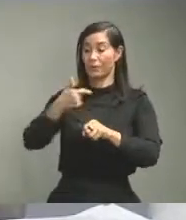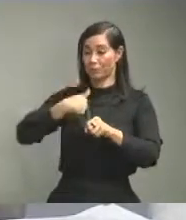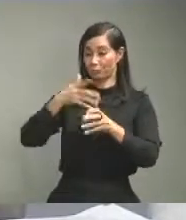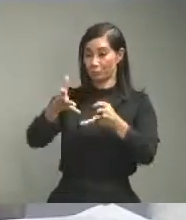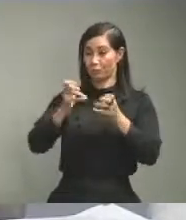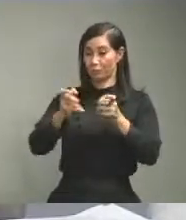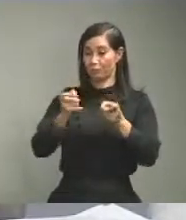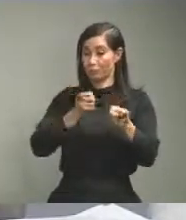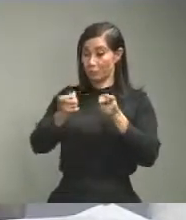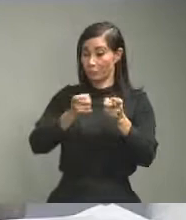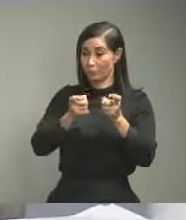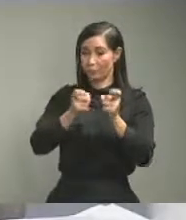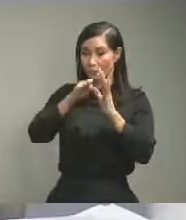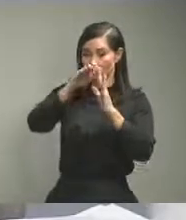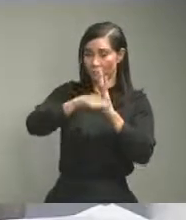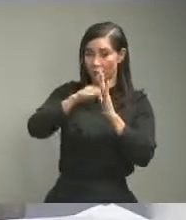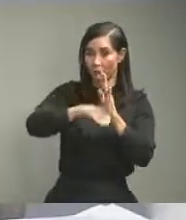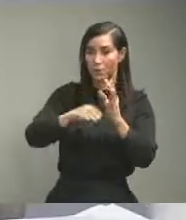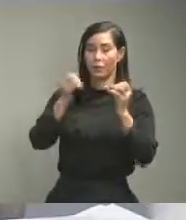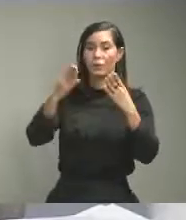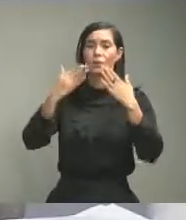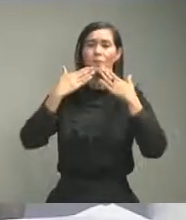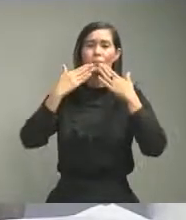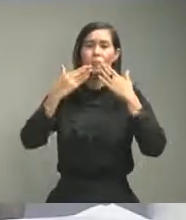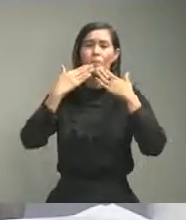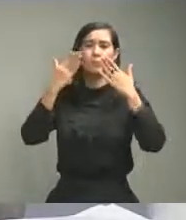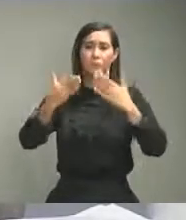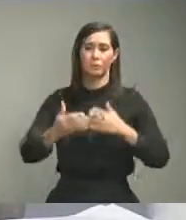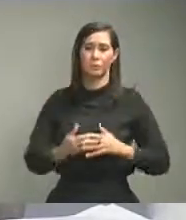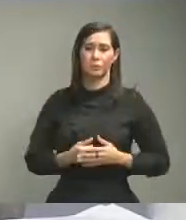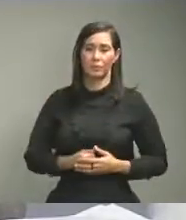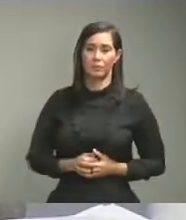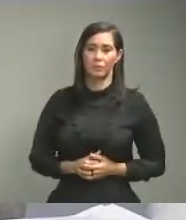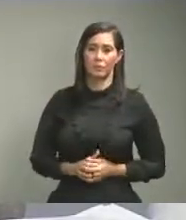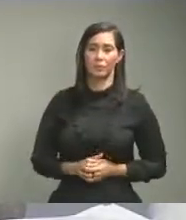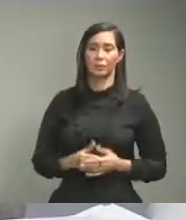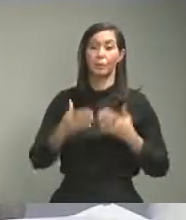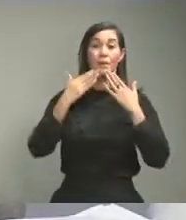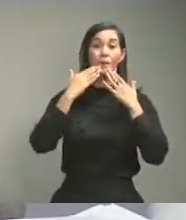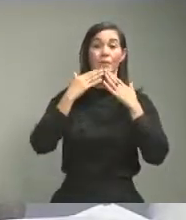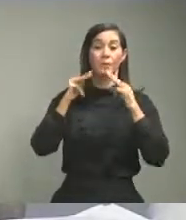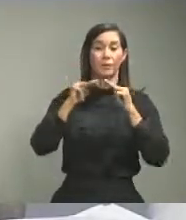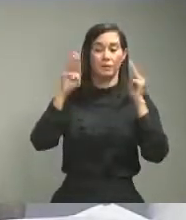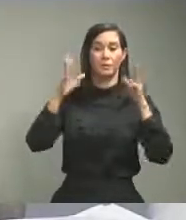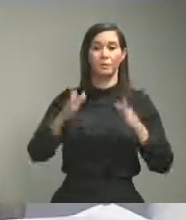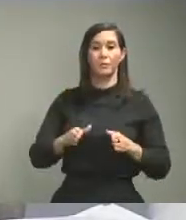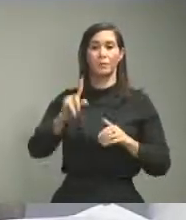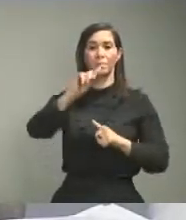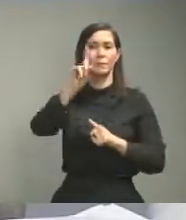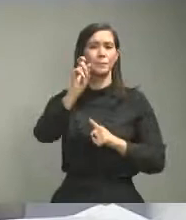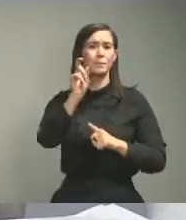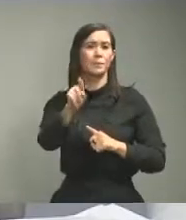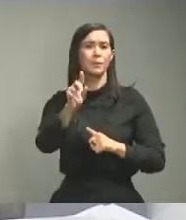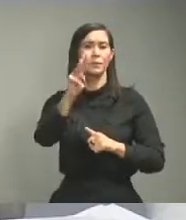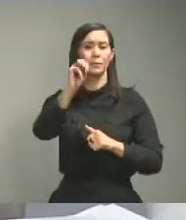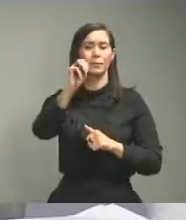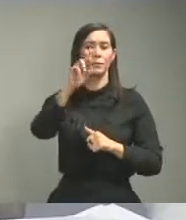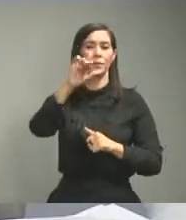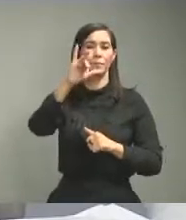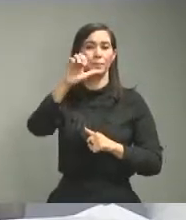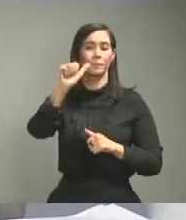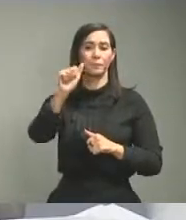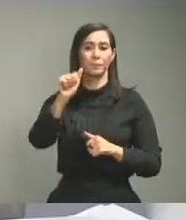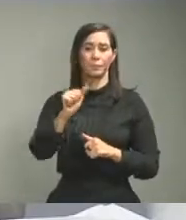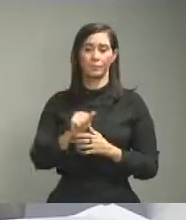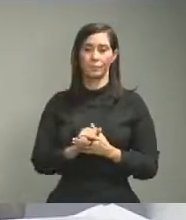el menor tiempo posible muchísimas gracias muchísimas gracias ministro comenzamos con María Teresa Morel periódico el caribe